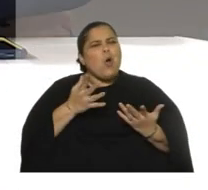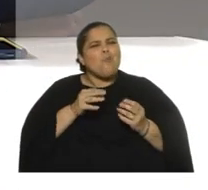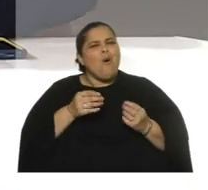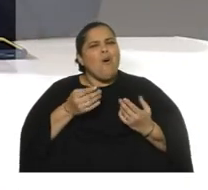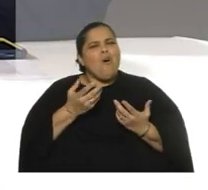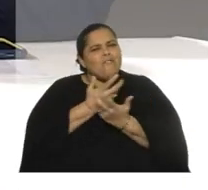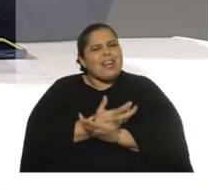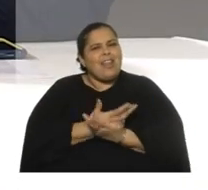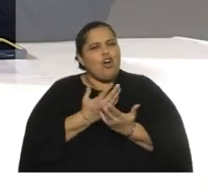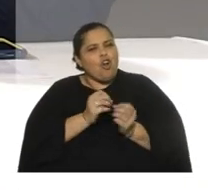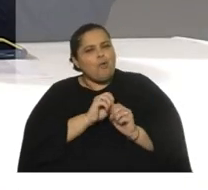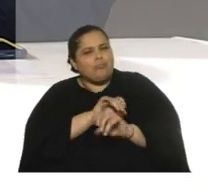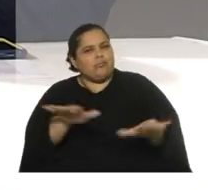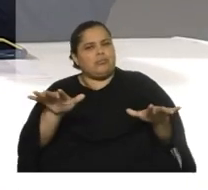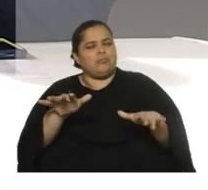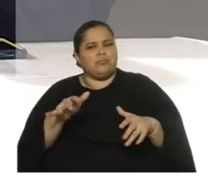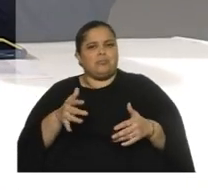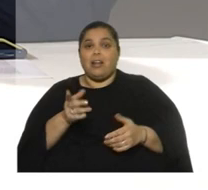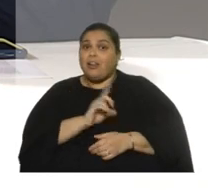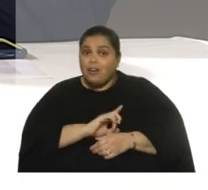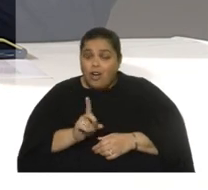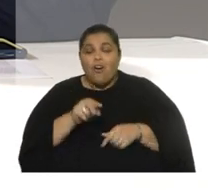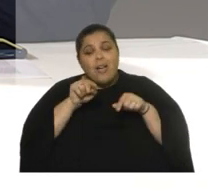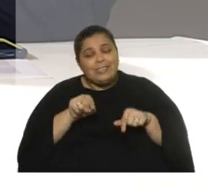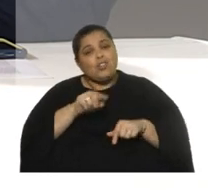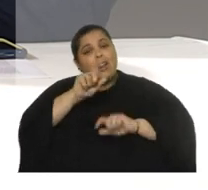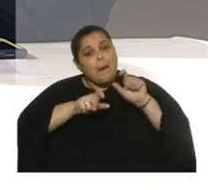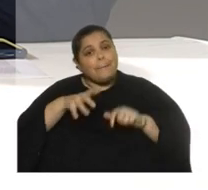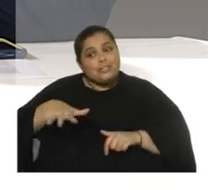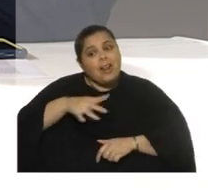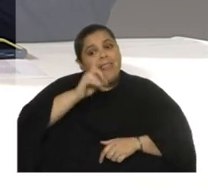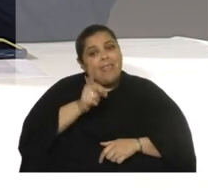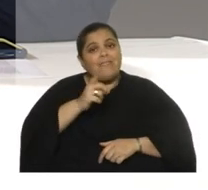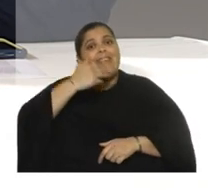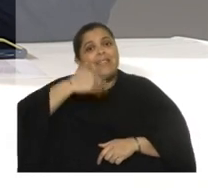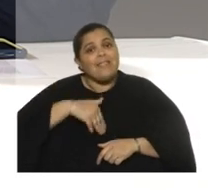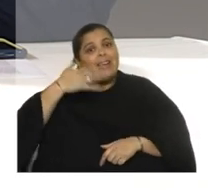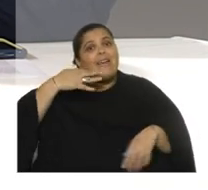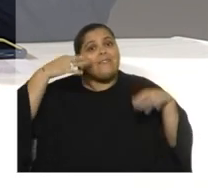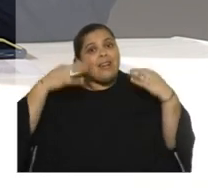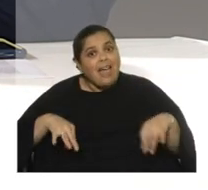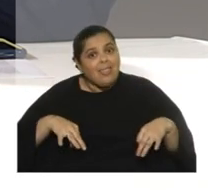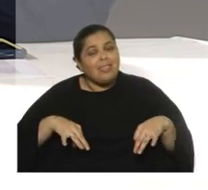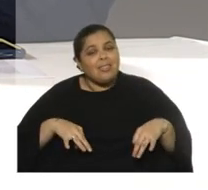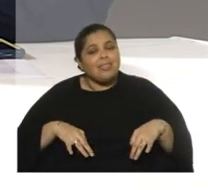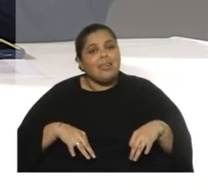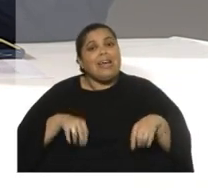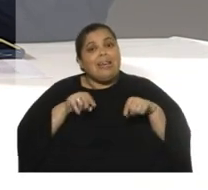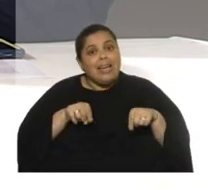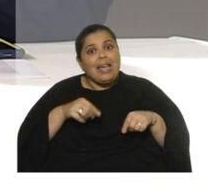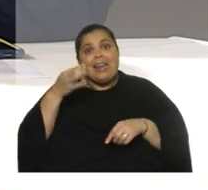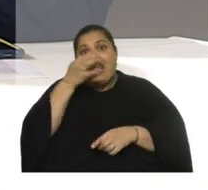No, porque la gente tiene que entender que es cierto, es cierto, que las